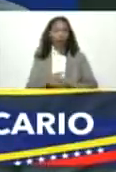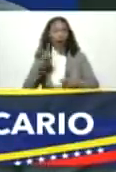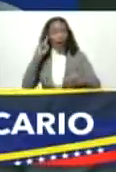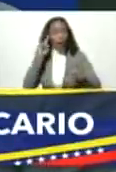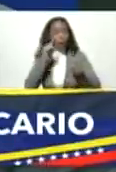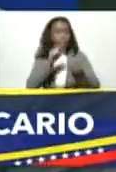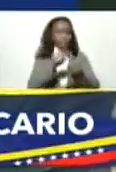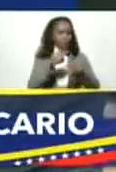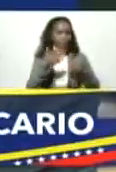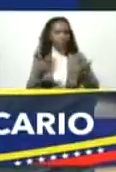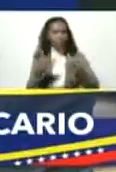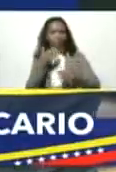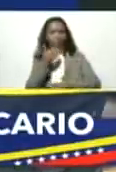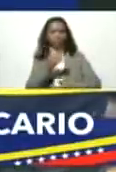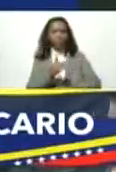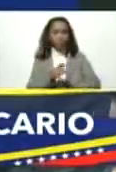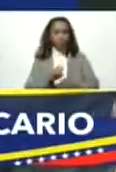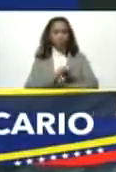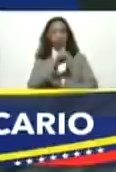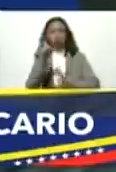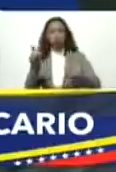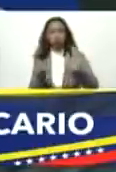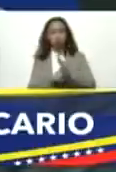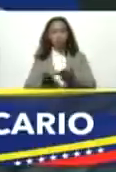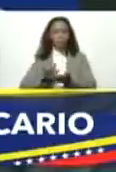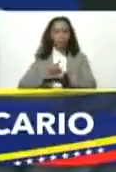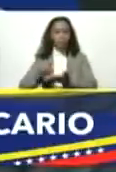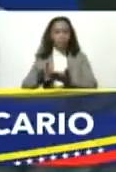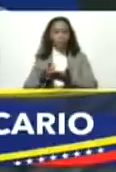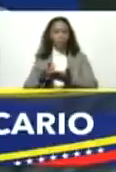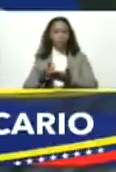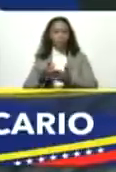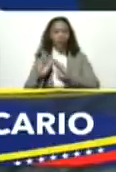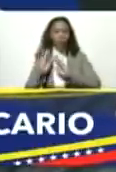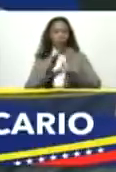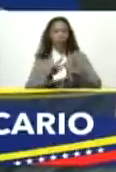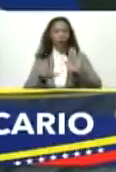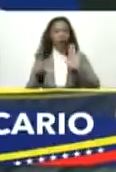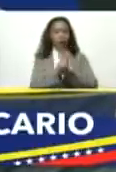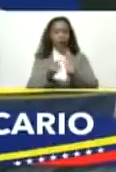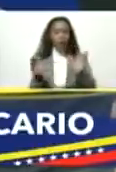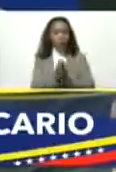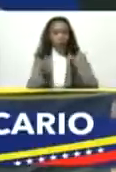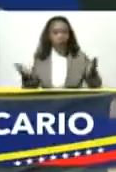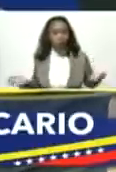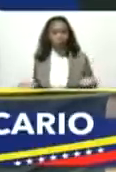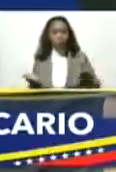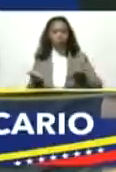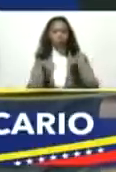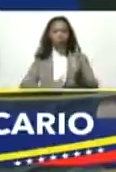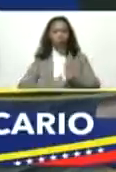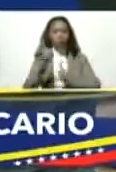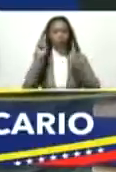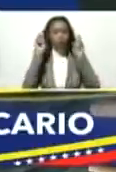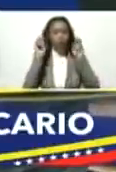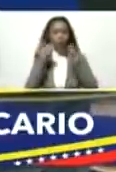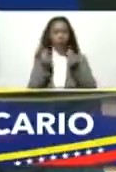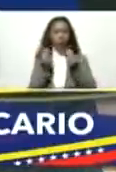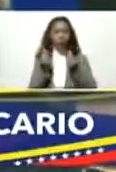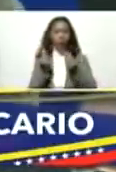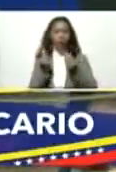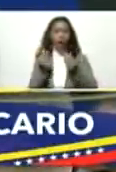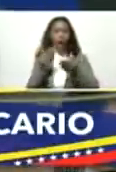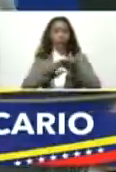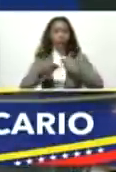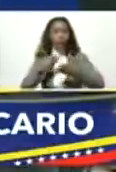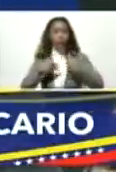pronta total digitalización apoyadas en las leyes de fomento y desarrollo de una nueva economía al servicio de